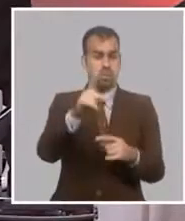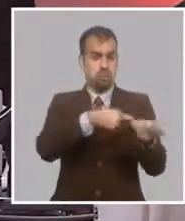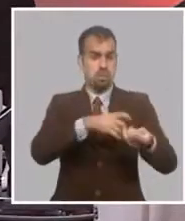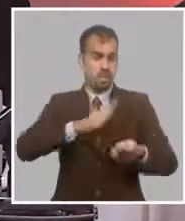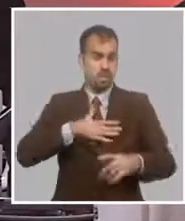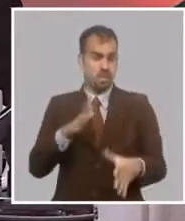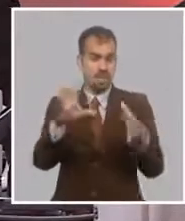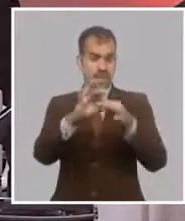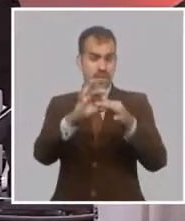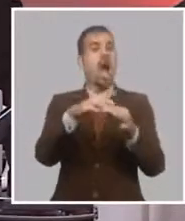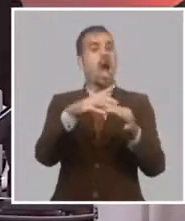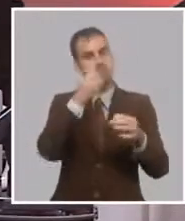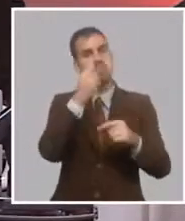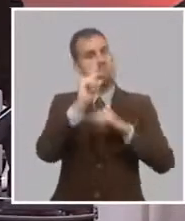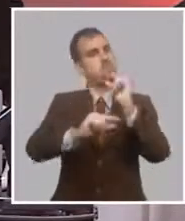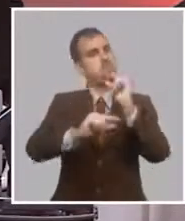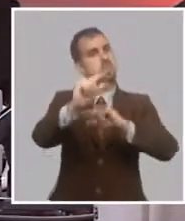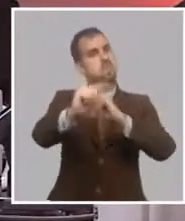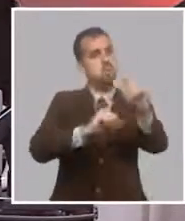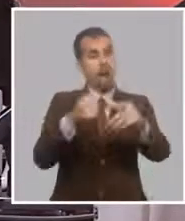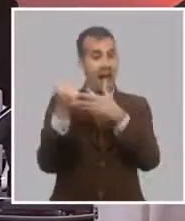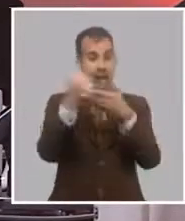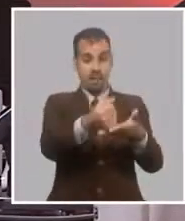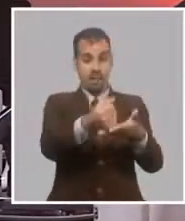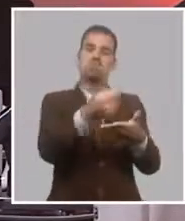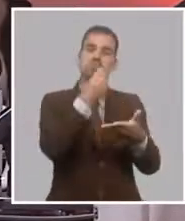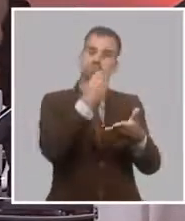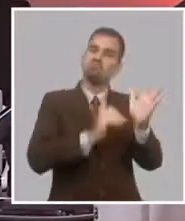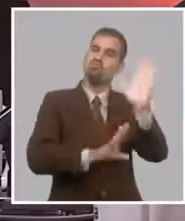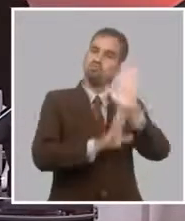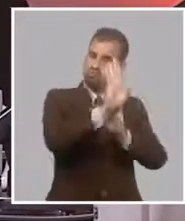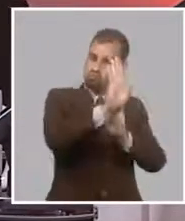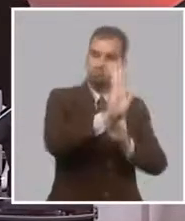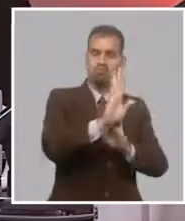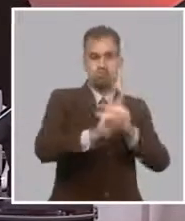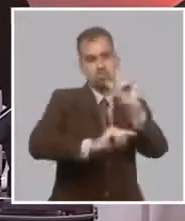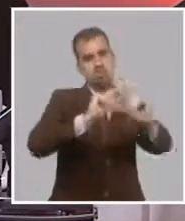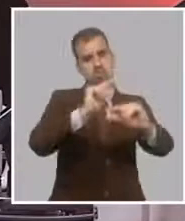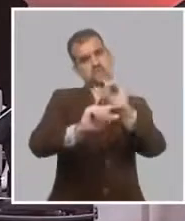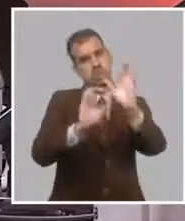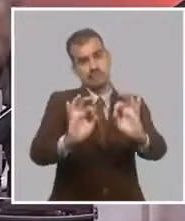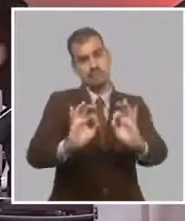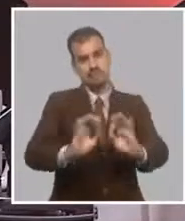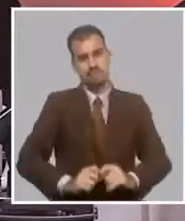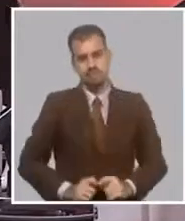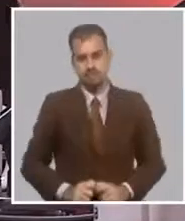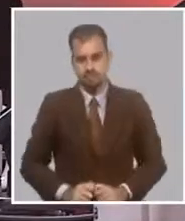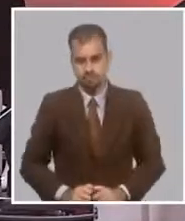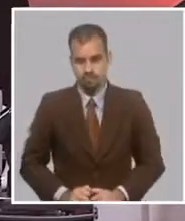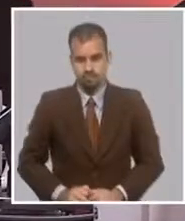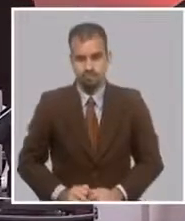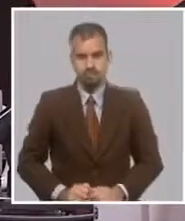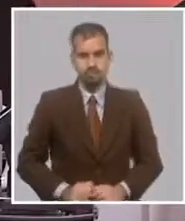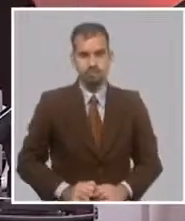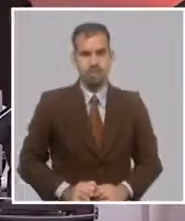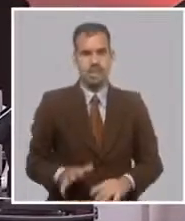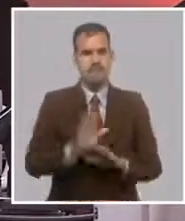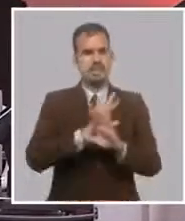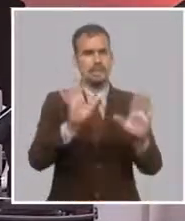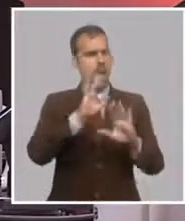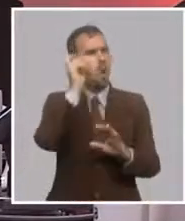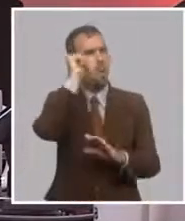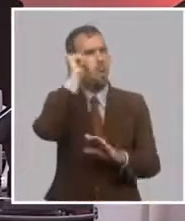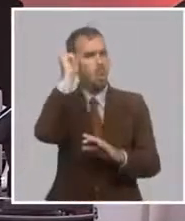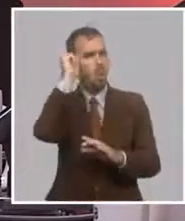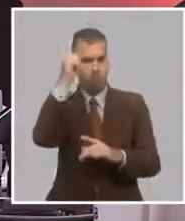puede seguir estimulando y que se necesita para avanzar en todos estos proyectos. Hay muchas experiencias.